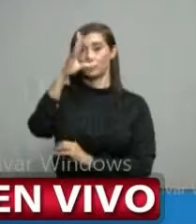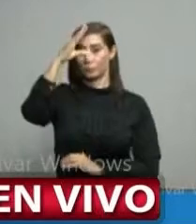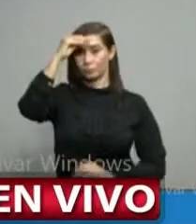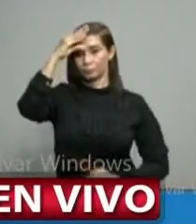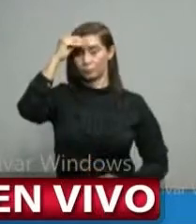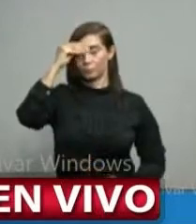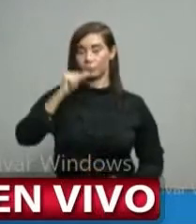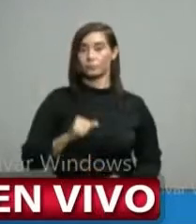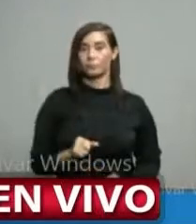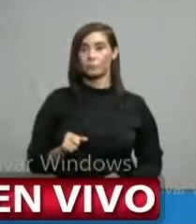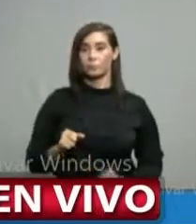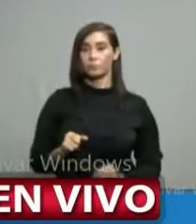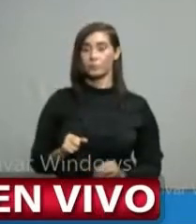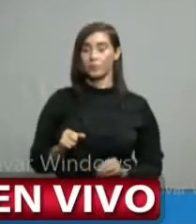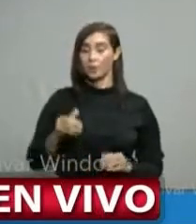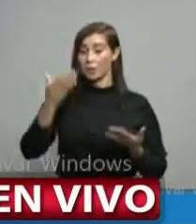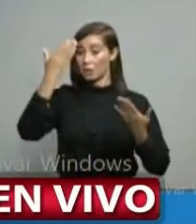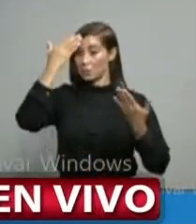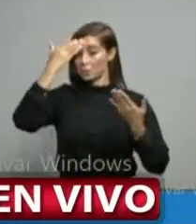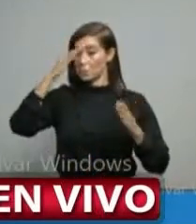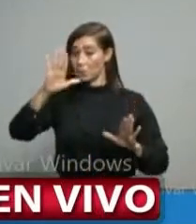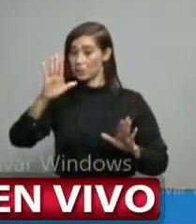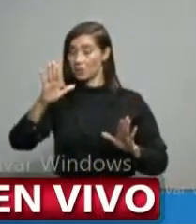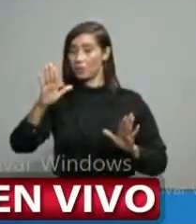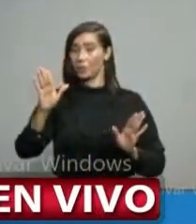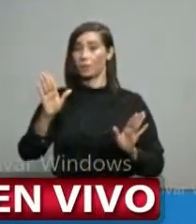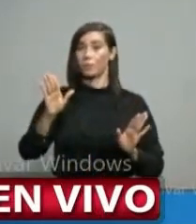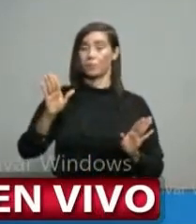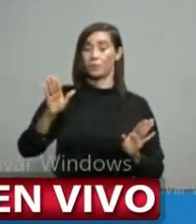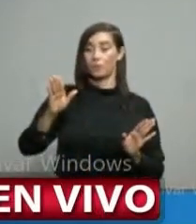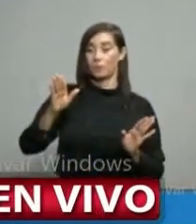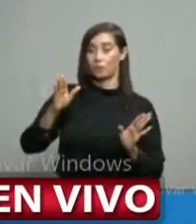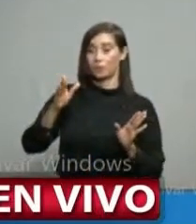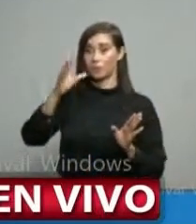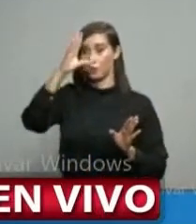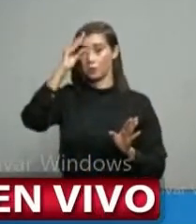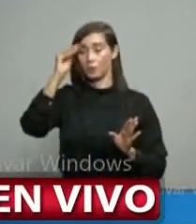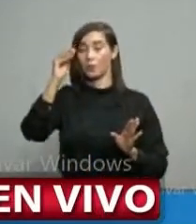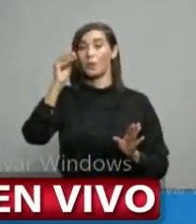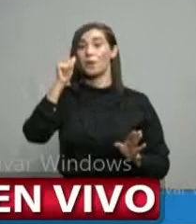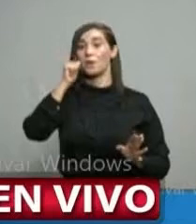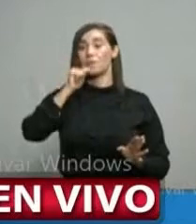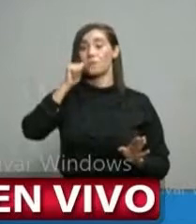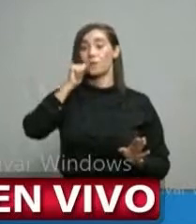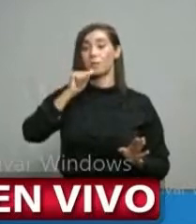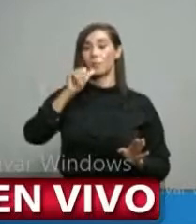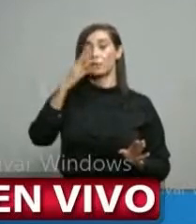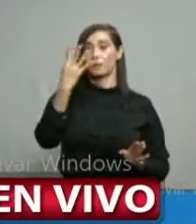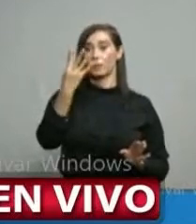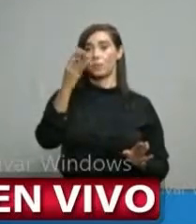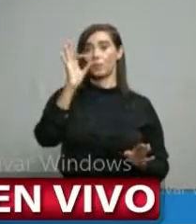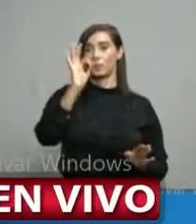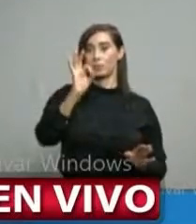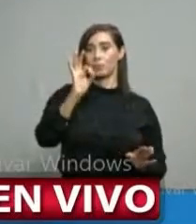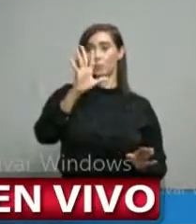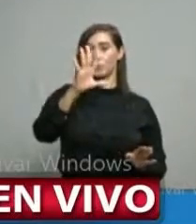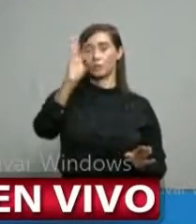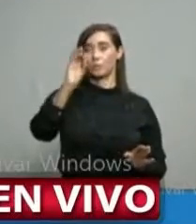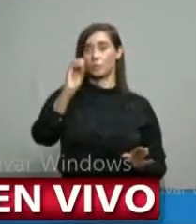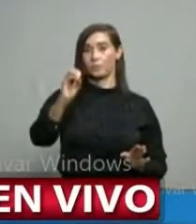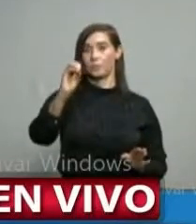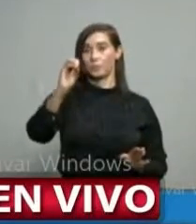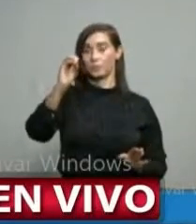desconocidos, 5.2% femenino, 4.5%